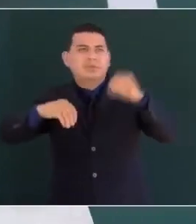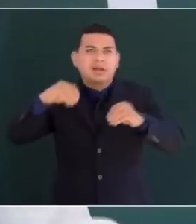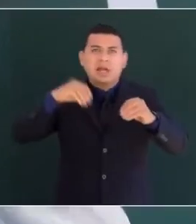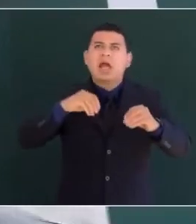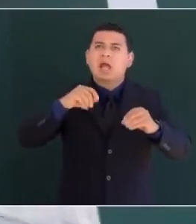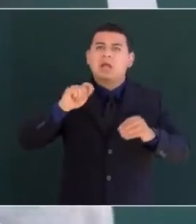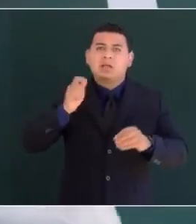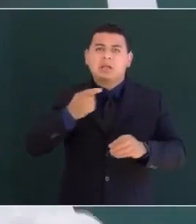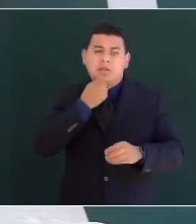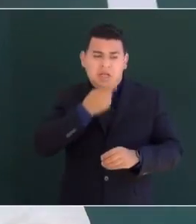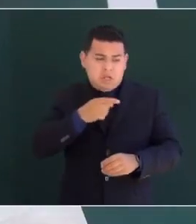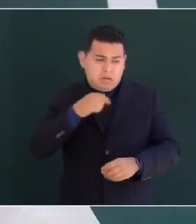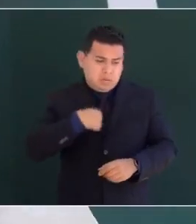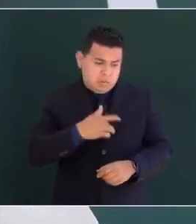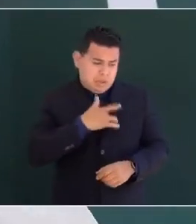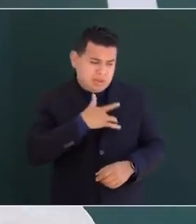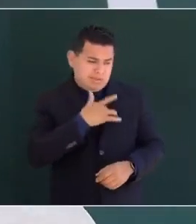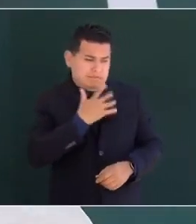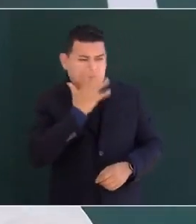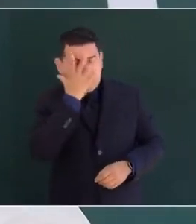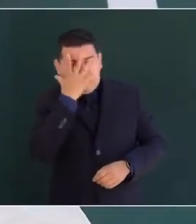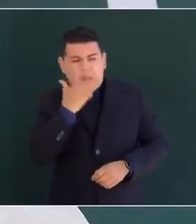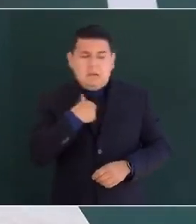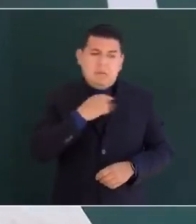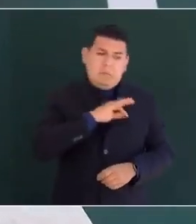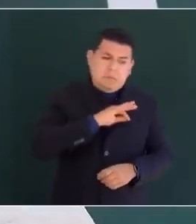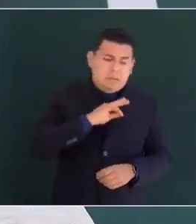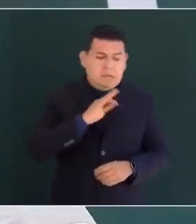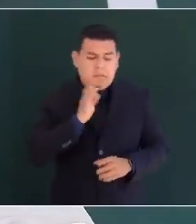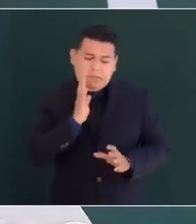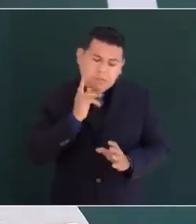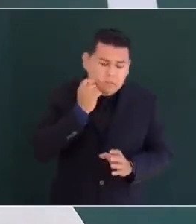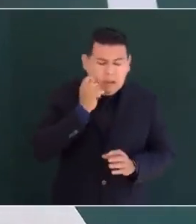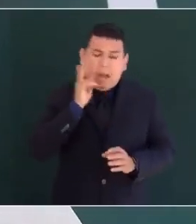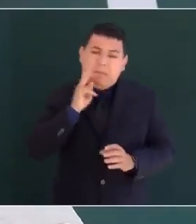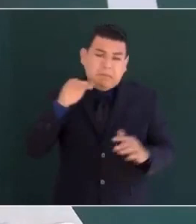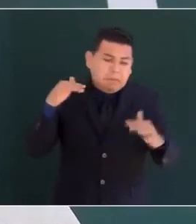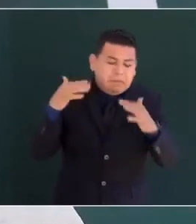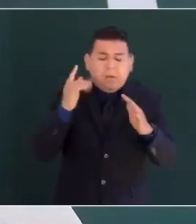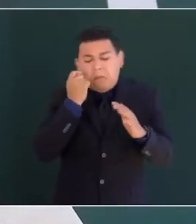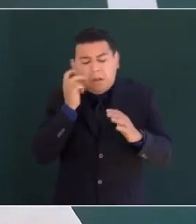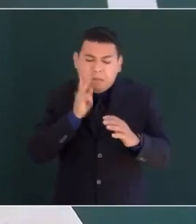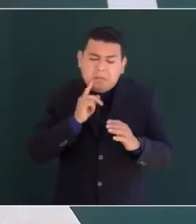avergüenzate de hoy hasta que hagas algo bueno y el mundo sea mejor